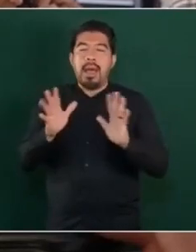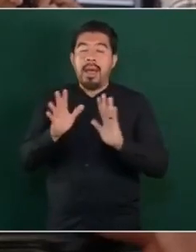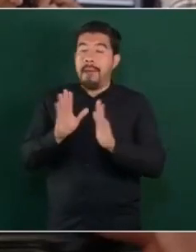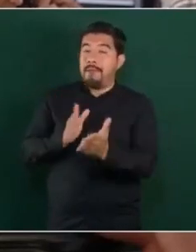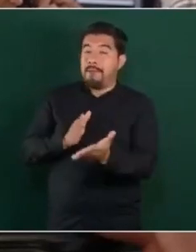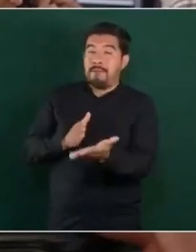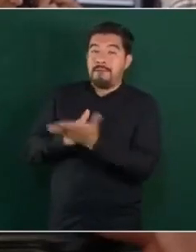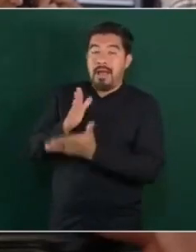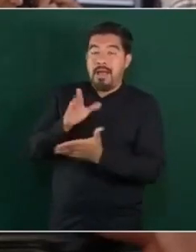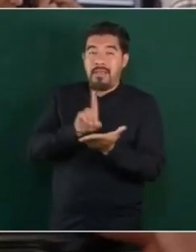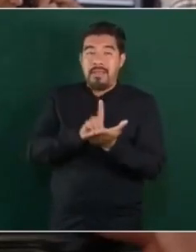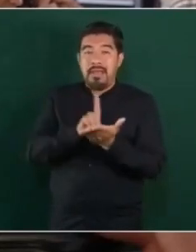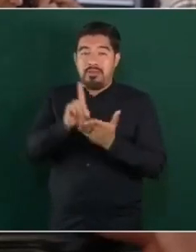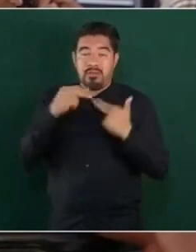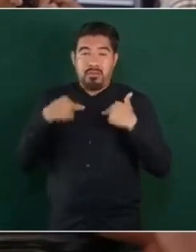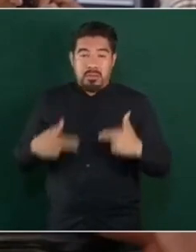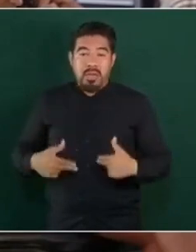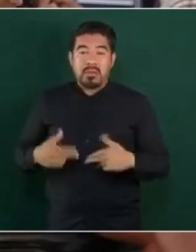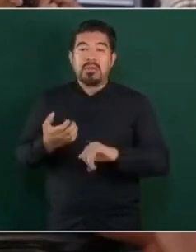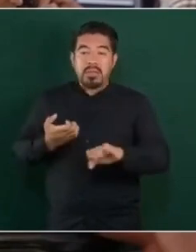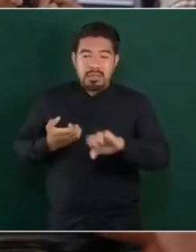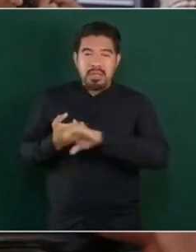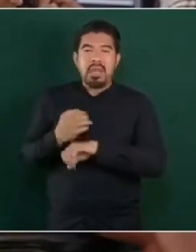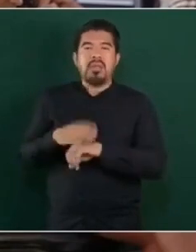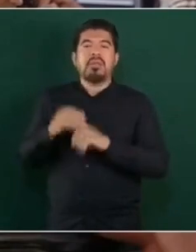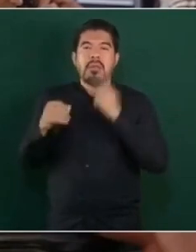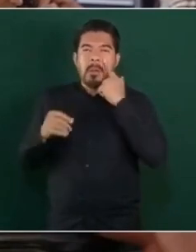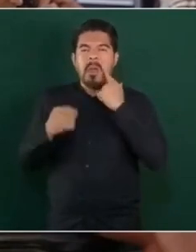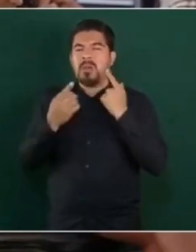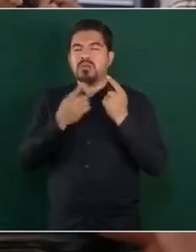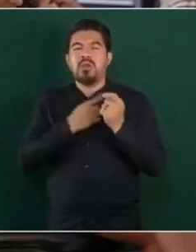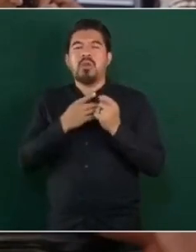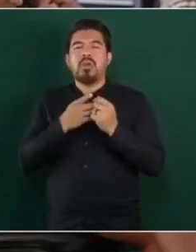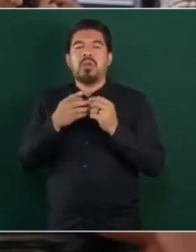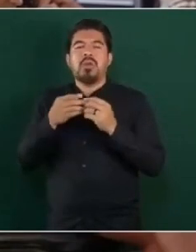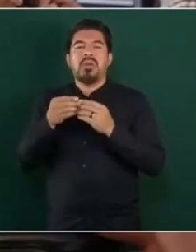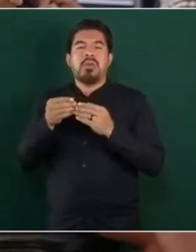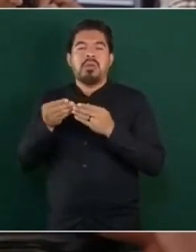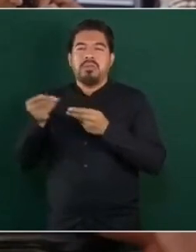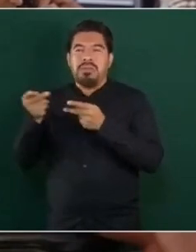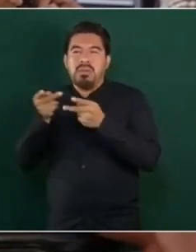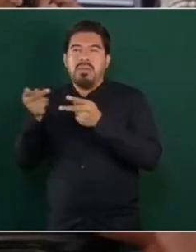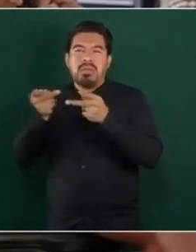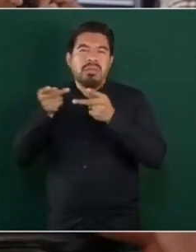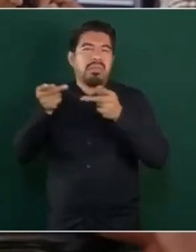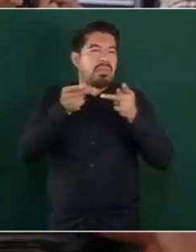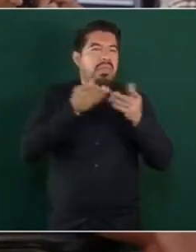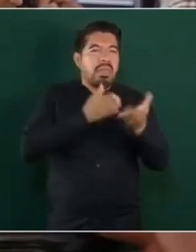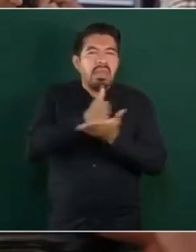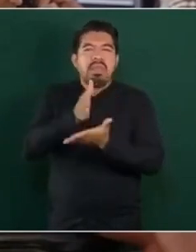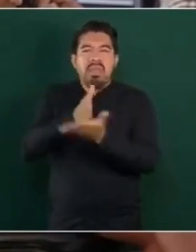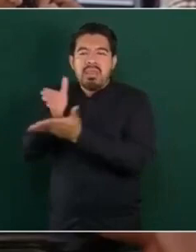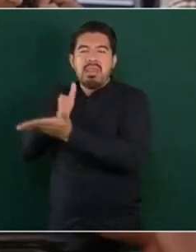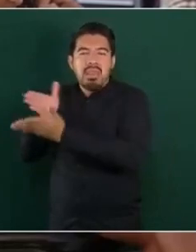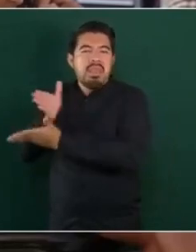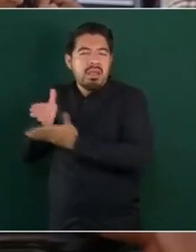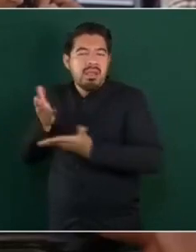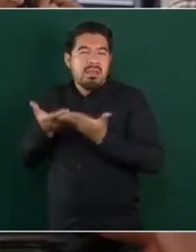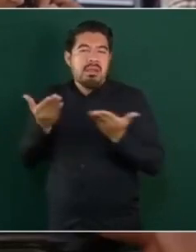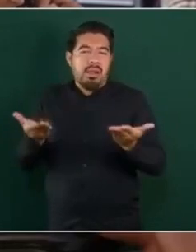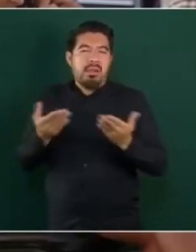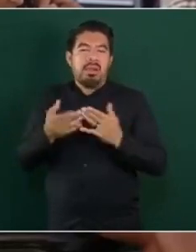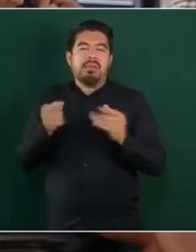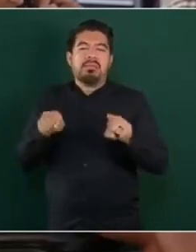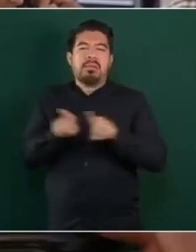Humanos estatal, pero pues lo traen de vuelta en vuelta y pues si llega a pasar nuevamente otra cosa es cuando se